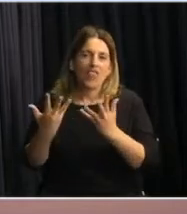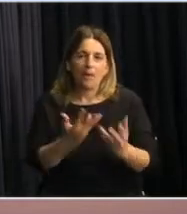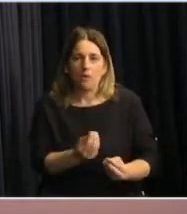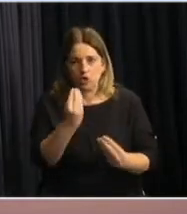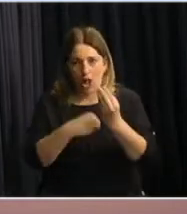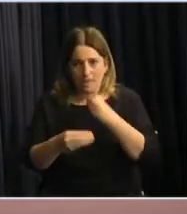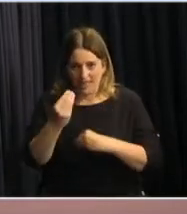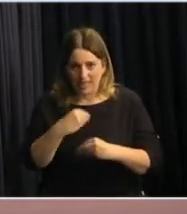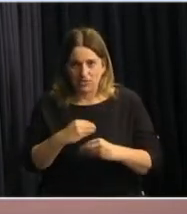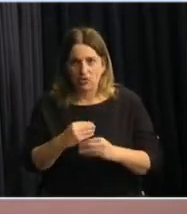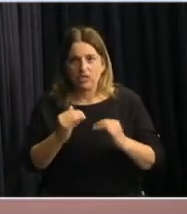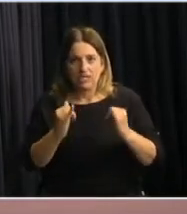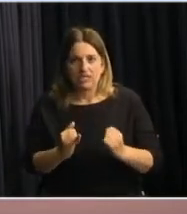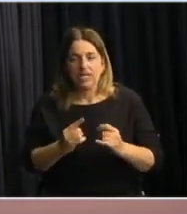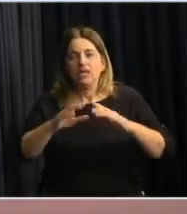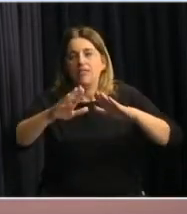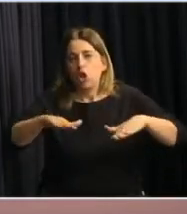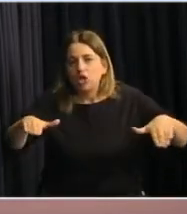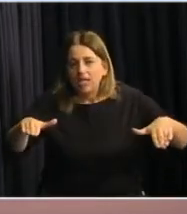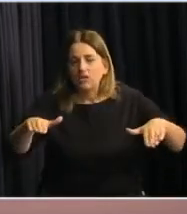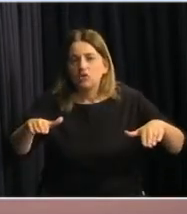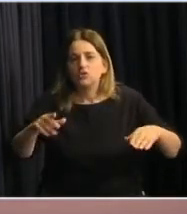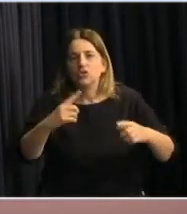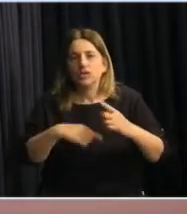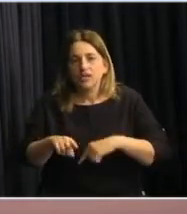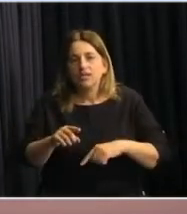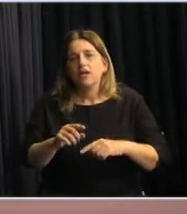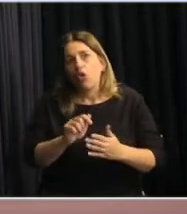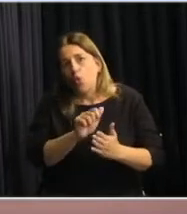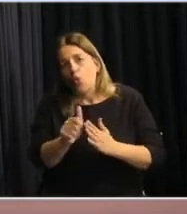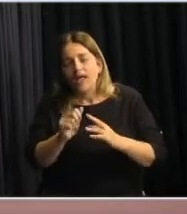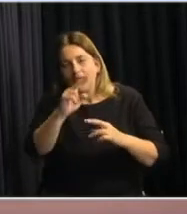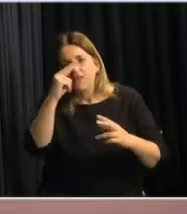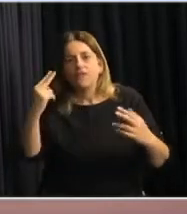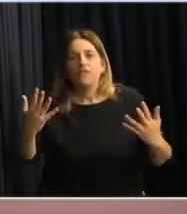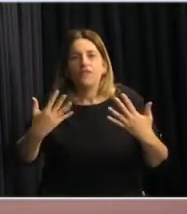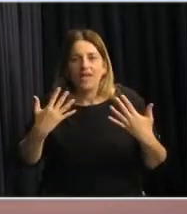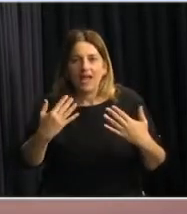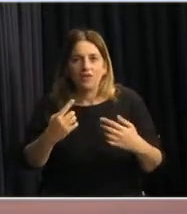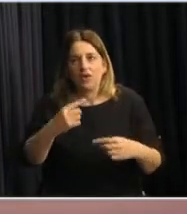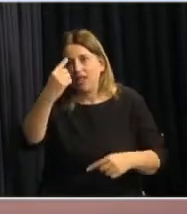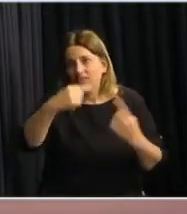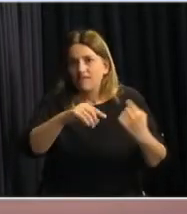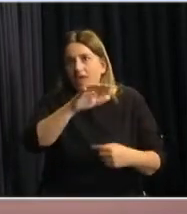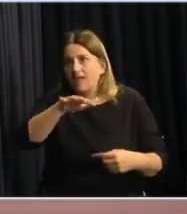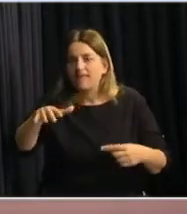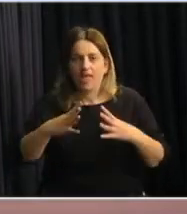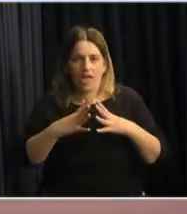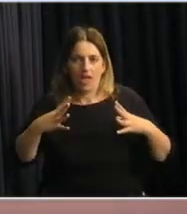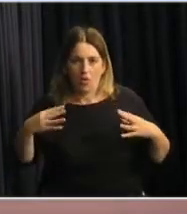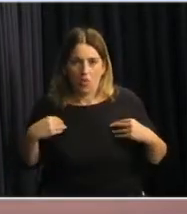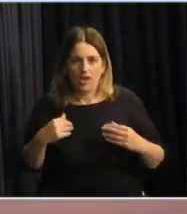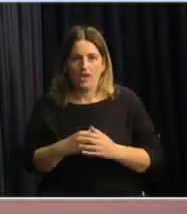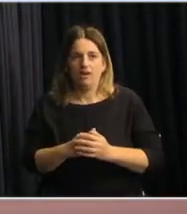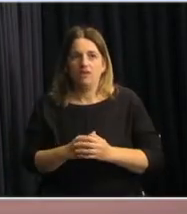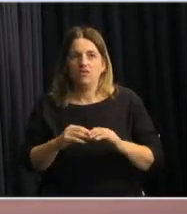alimentación de nuestros niños a lo largo del verano en las escuelas. Hemos